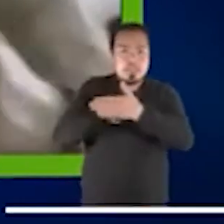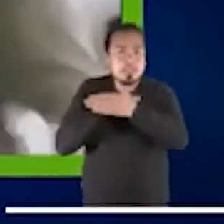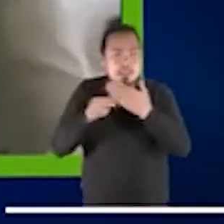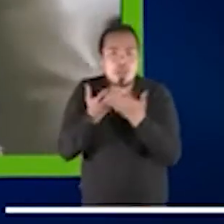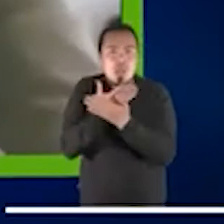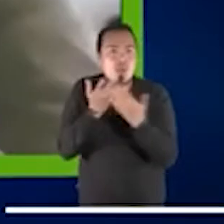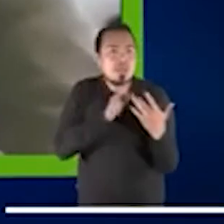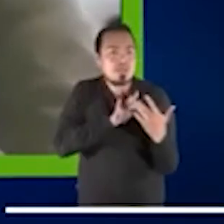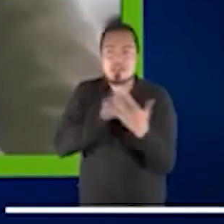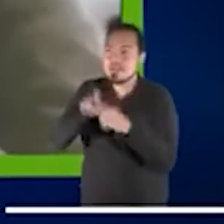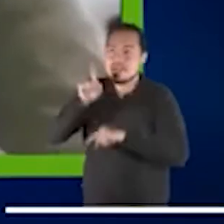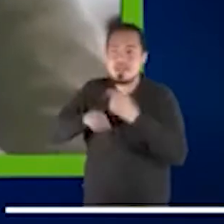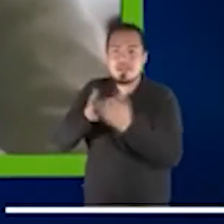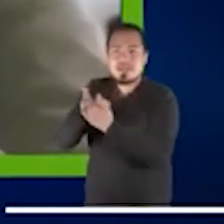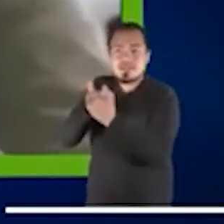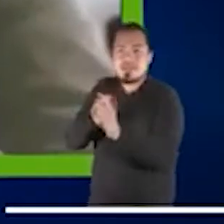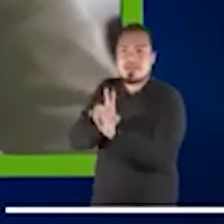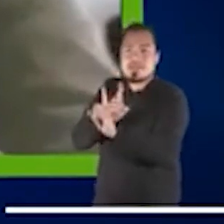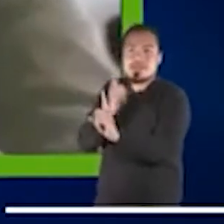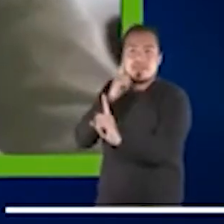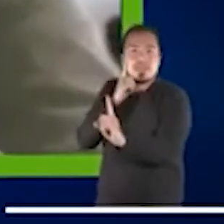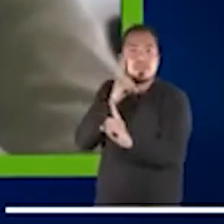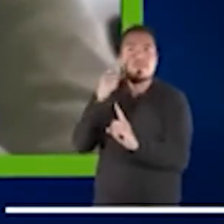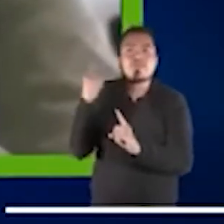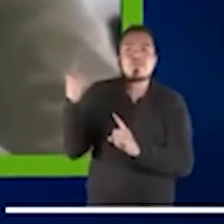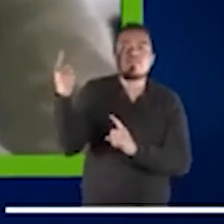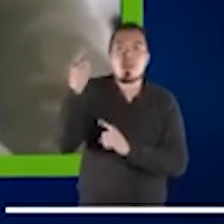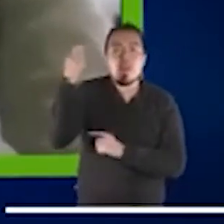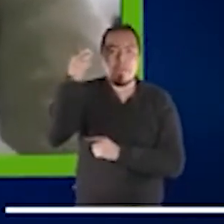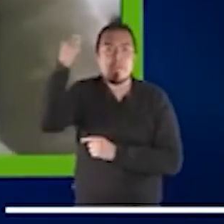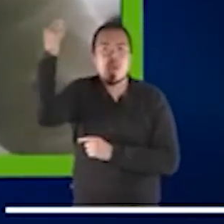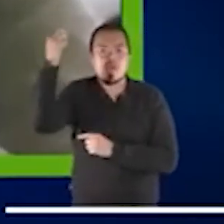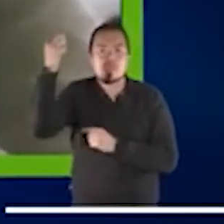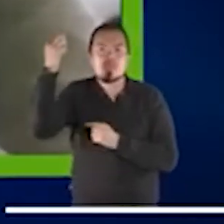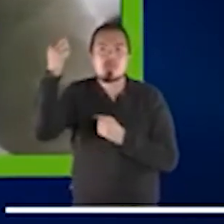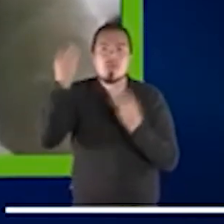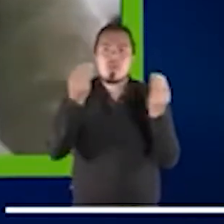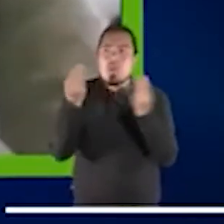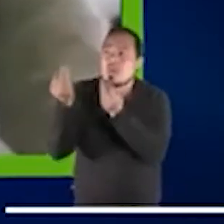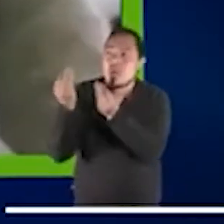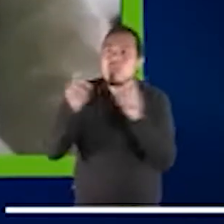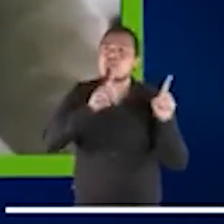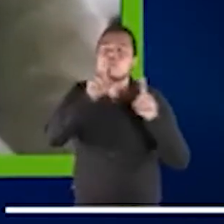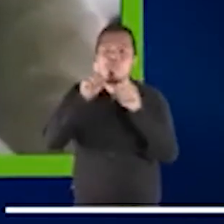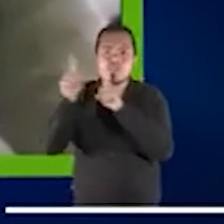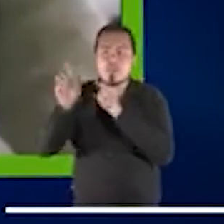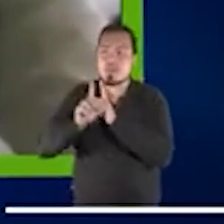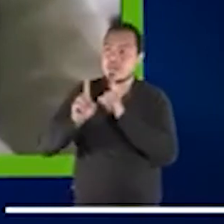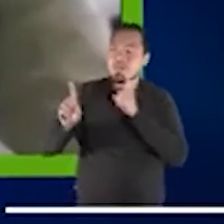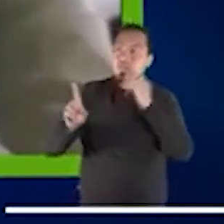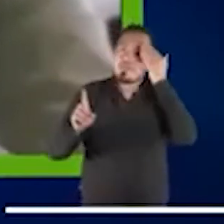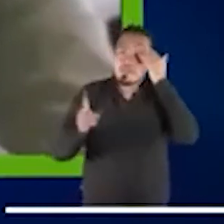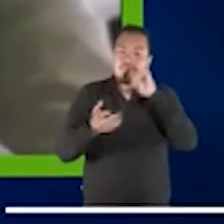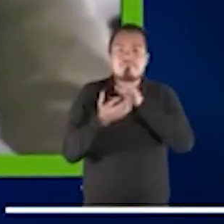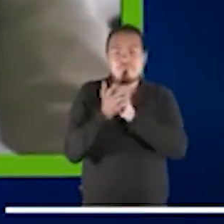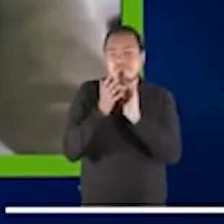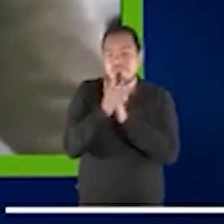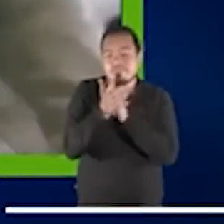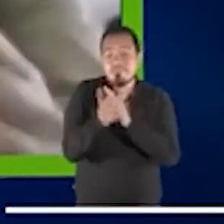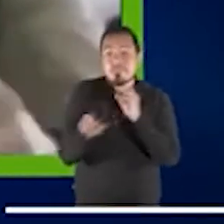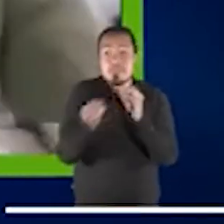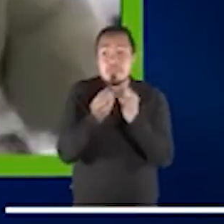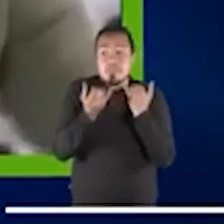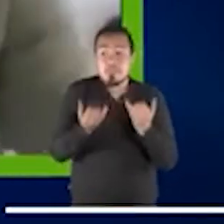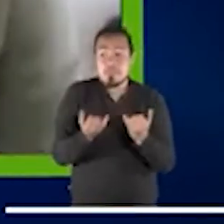cualquier tipo de contacto de profesionales del exterior que no fueran hipernecesarios. Se redujeron las plantillas también, lo cual también ha